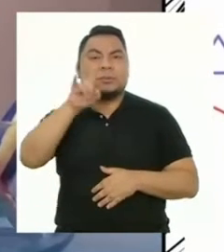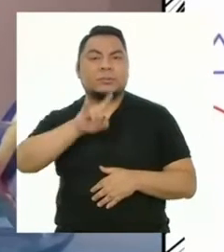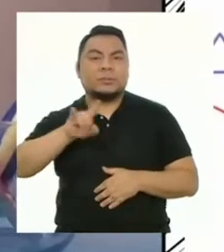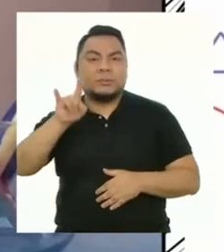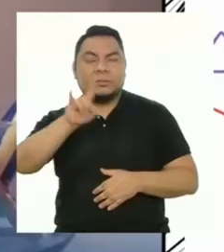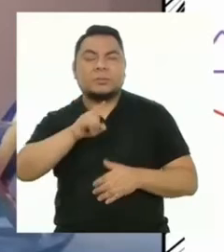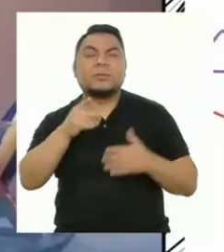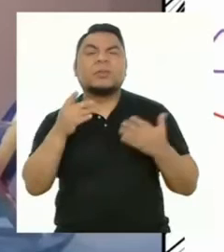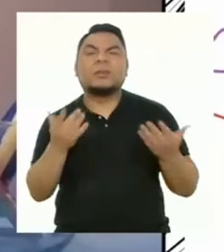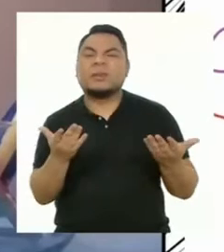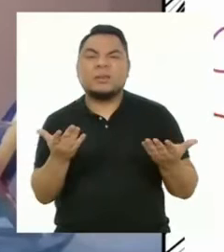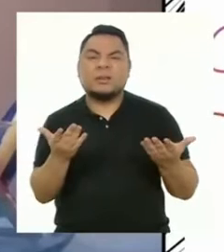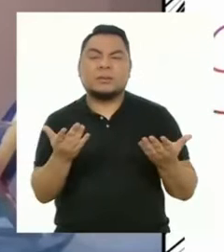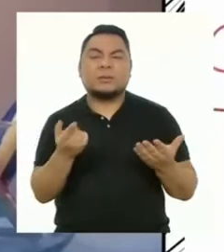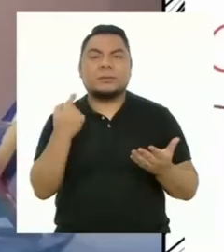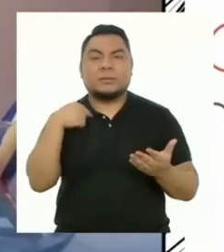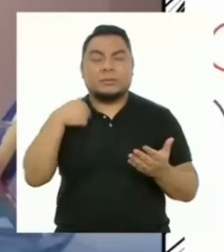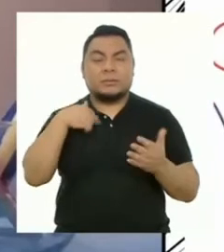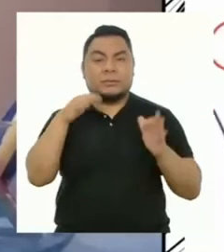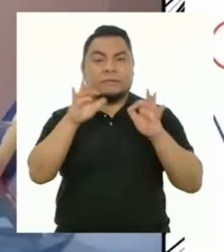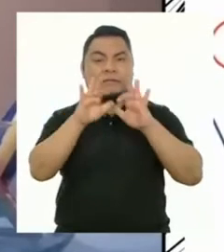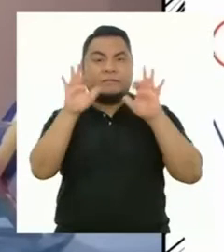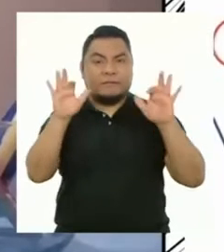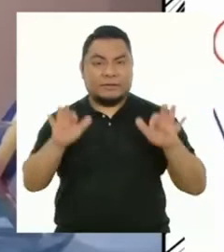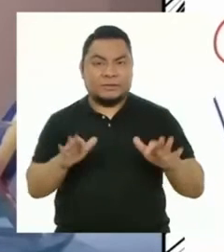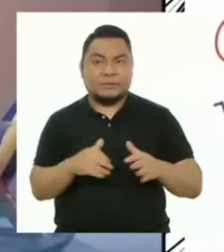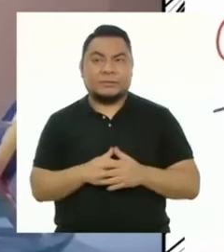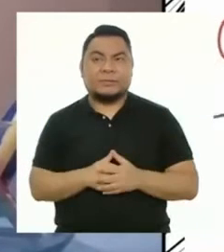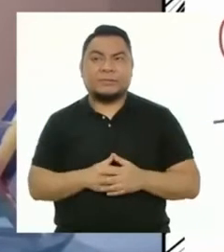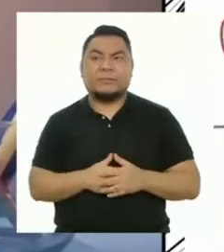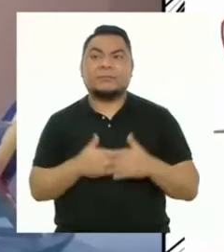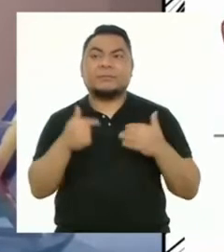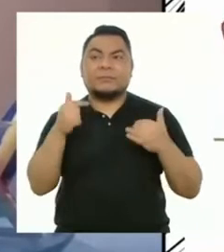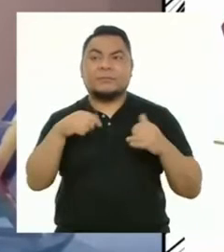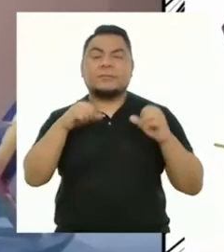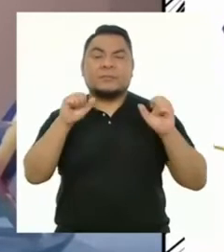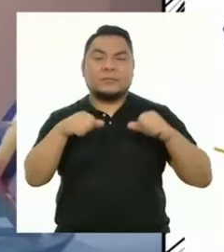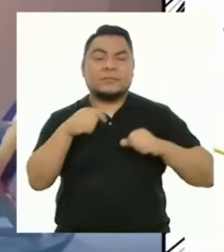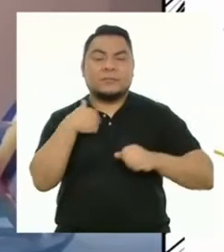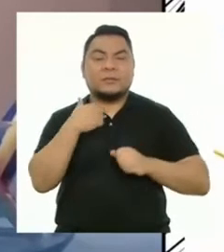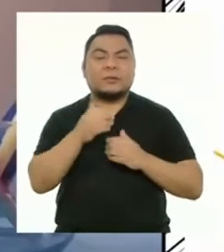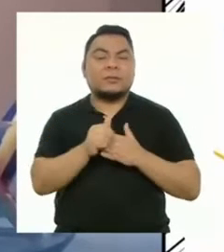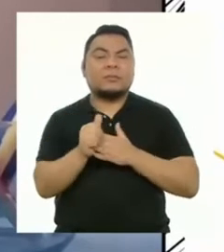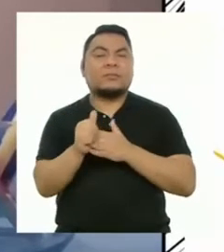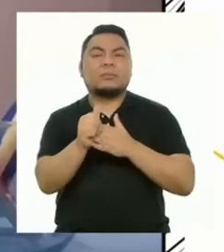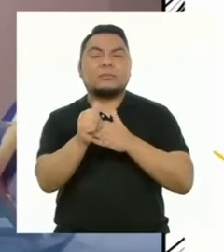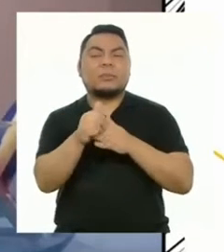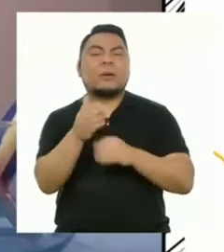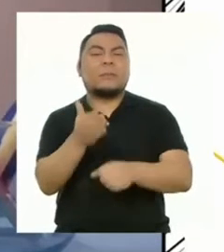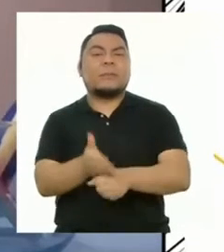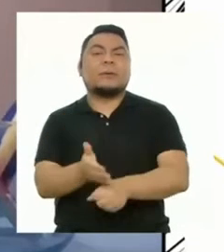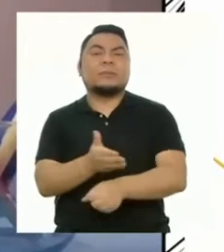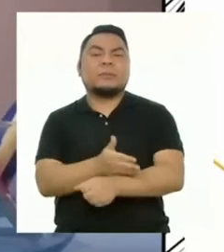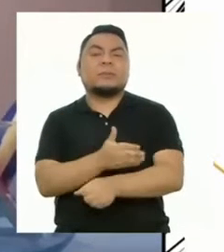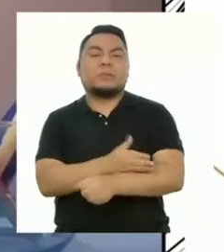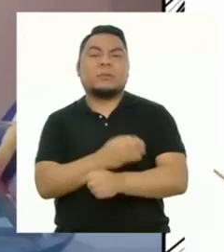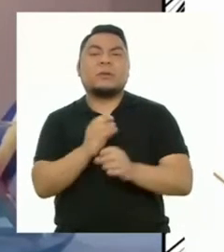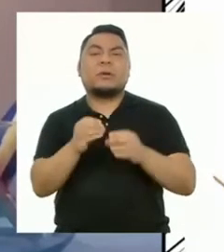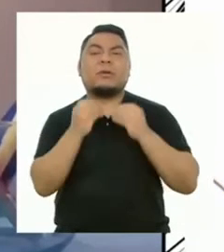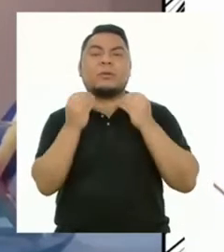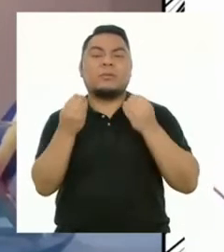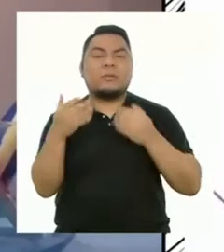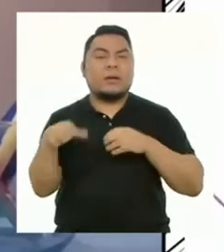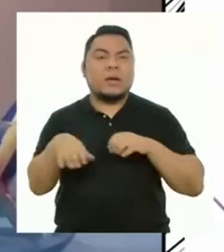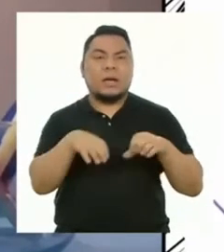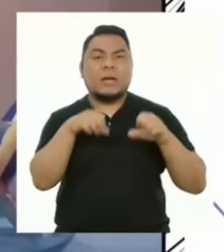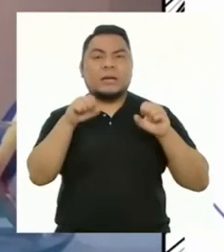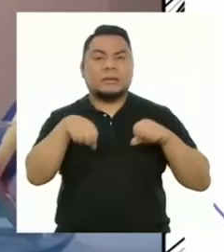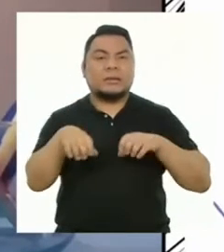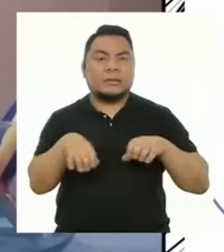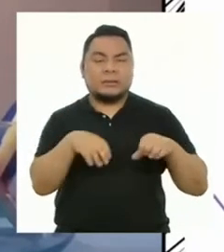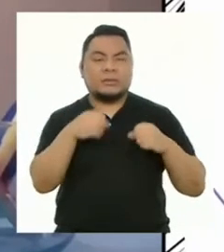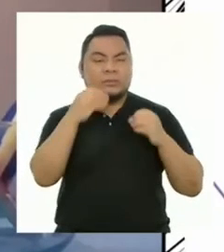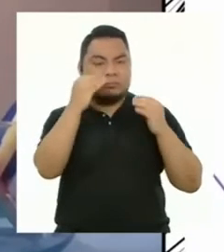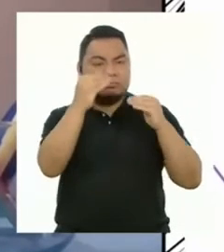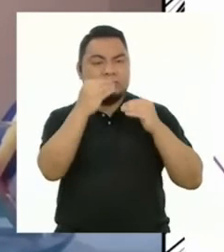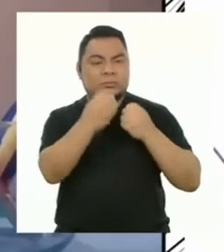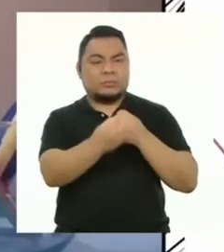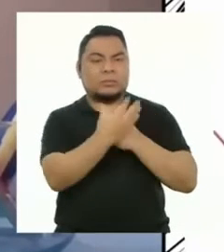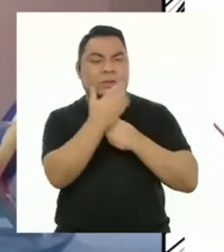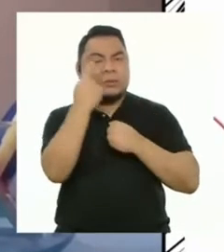fue mi ficha, ya que así me guiaba paso a paso cómo lo debía hacer.